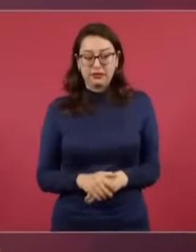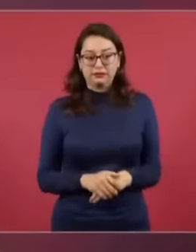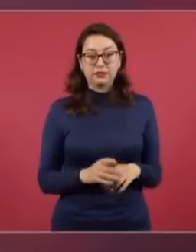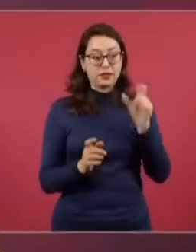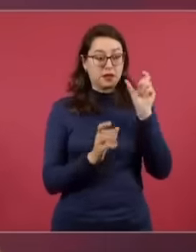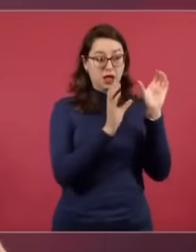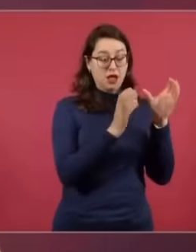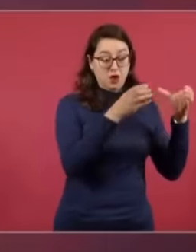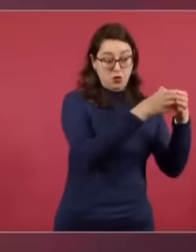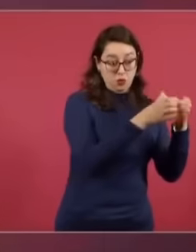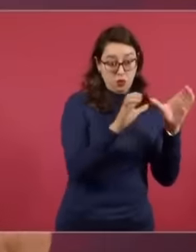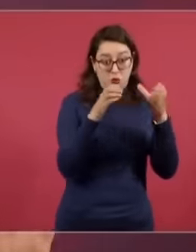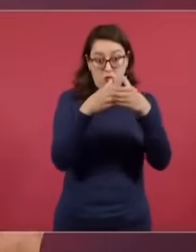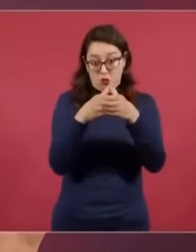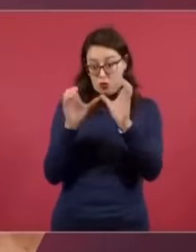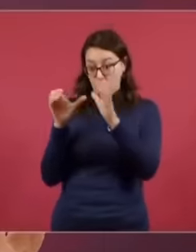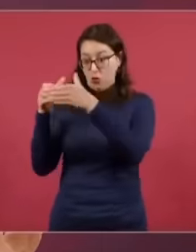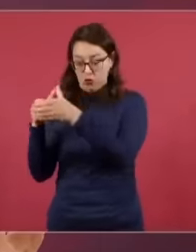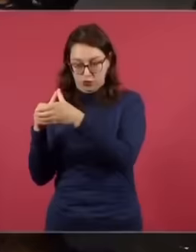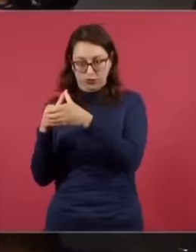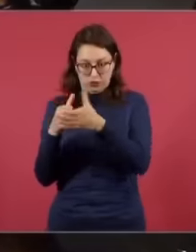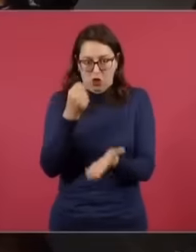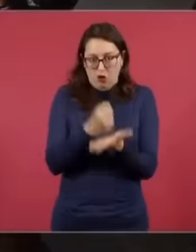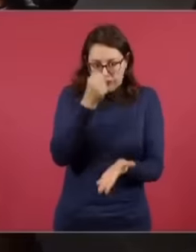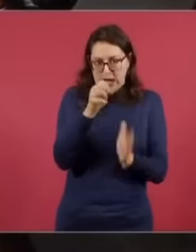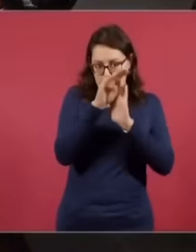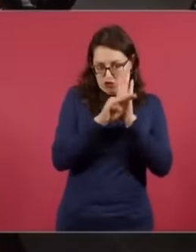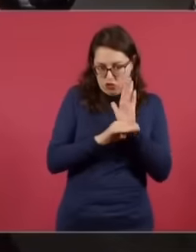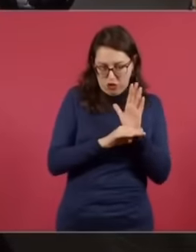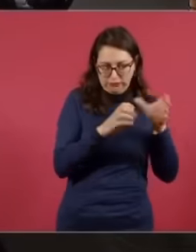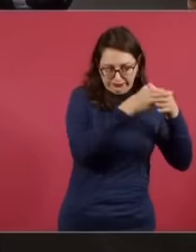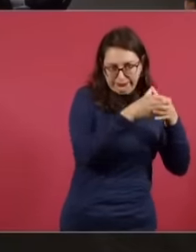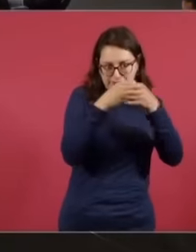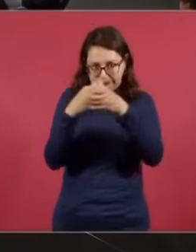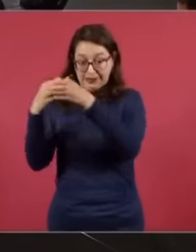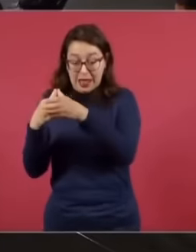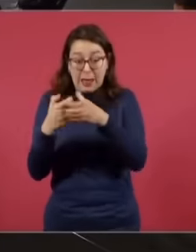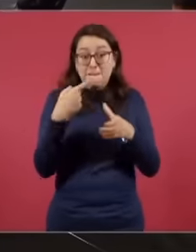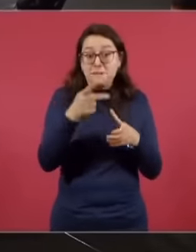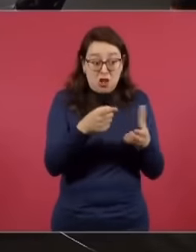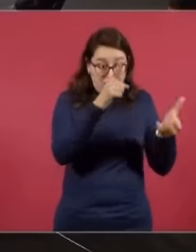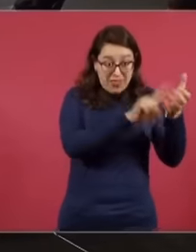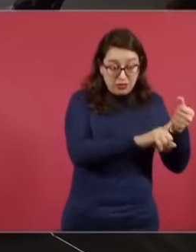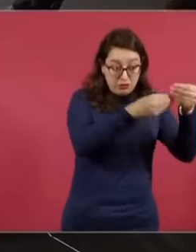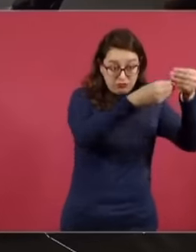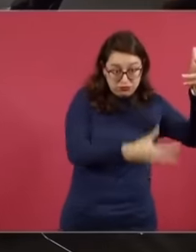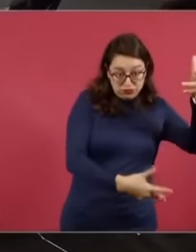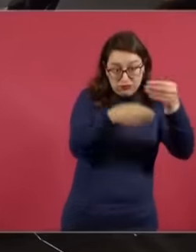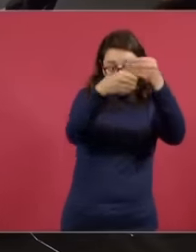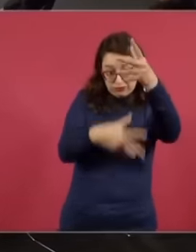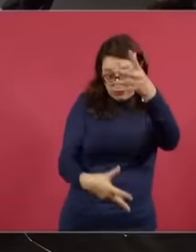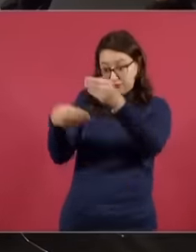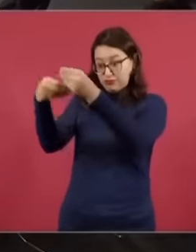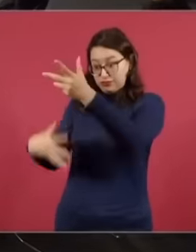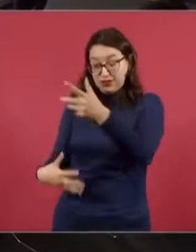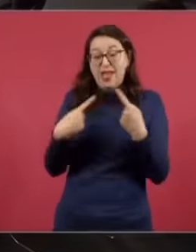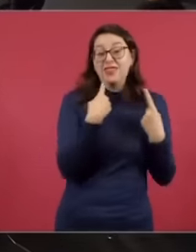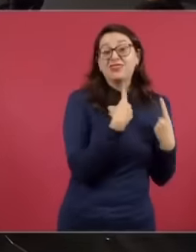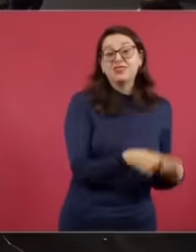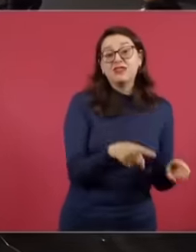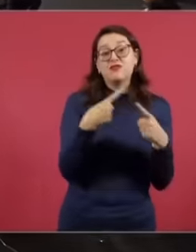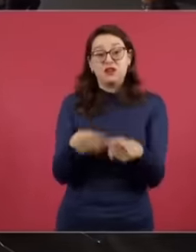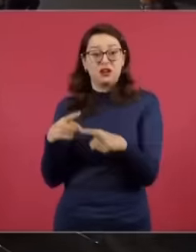localizado formalmente, existe una gama de posibilidades que tenemos que atender, que tenemos que buscar todos, a todos.